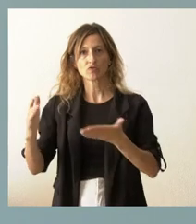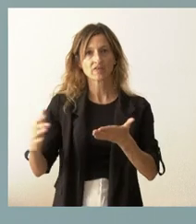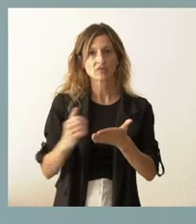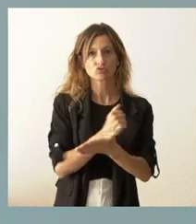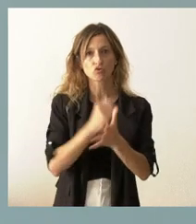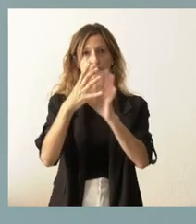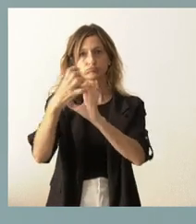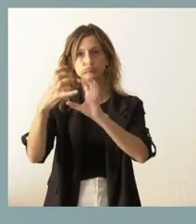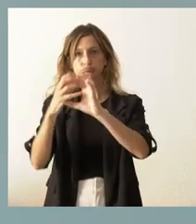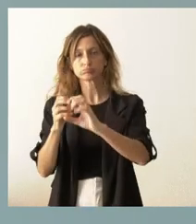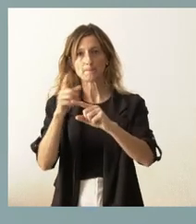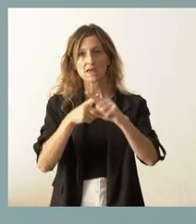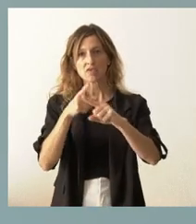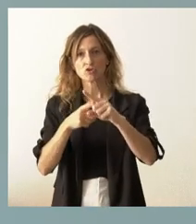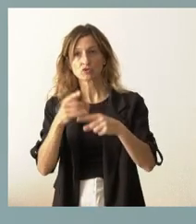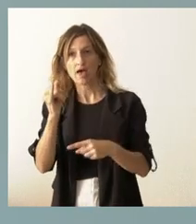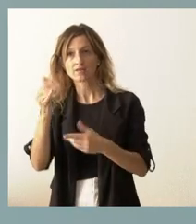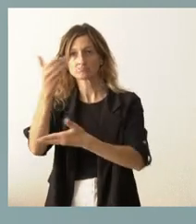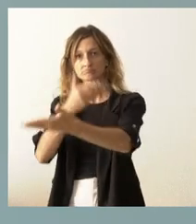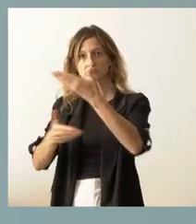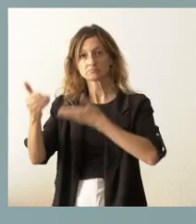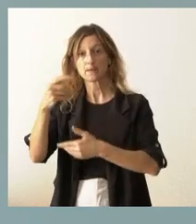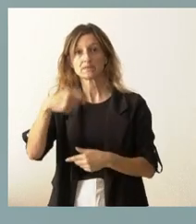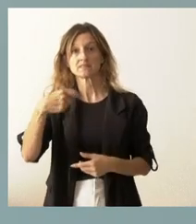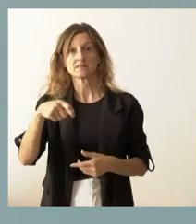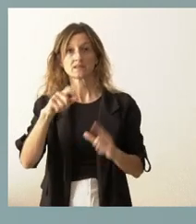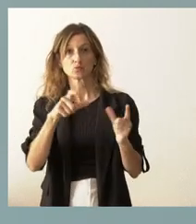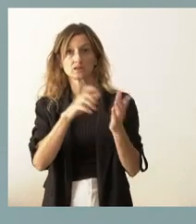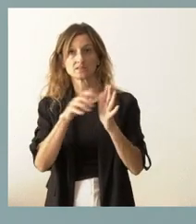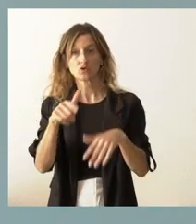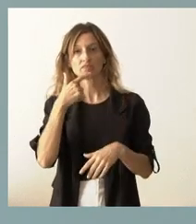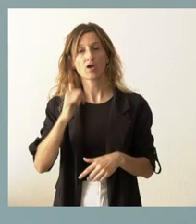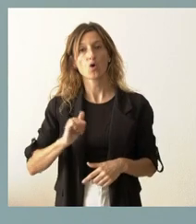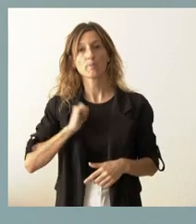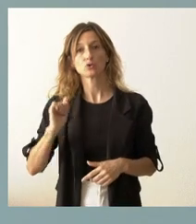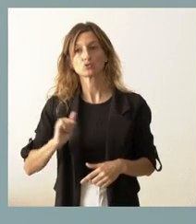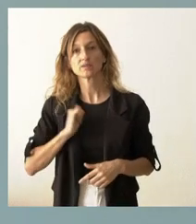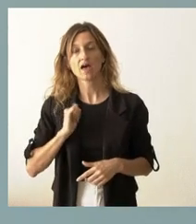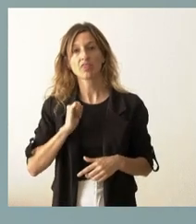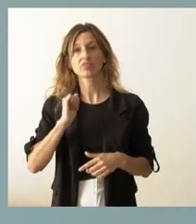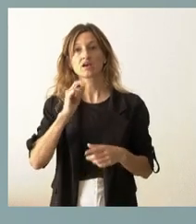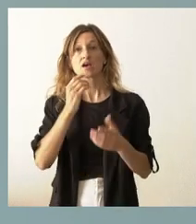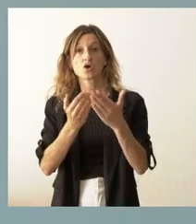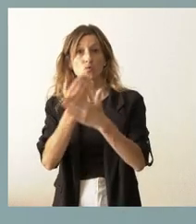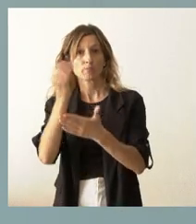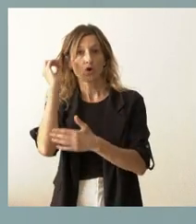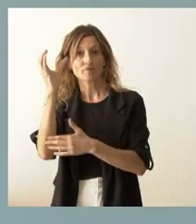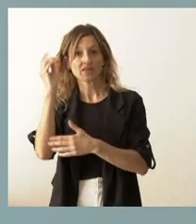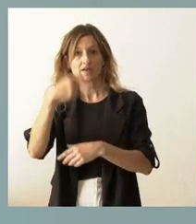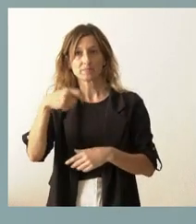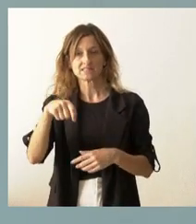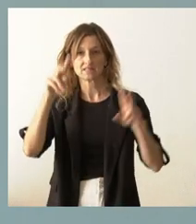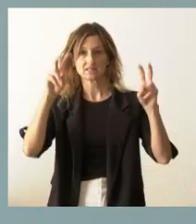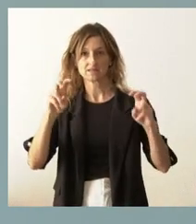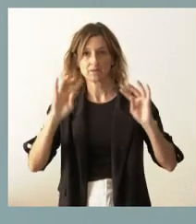la coordinación de todos los medios disponibles. El presidente de la Junta de Castilla habló de la oportunidad de poder tener una conferencia de presidentes en torno a este